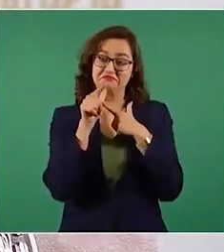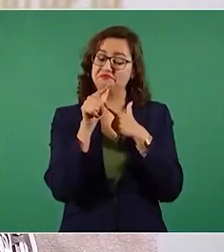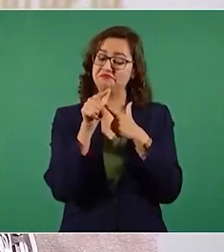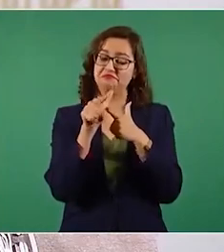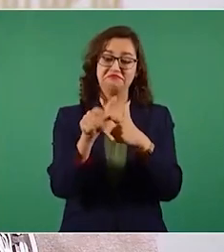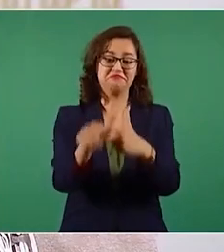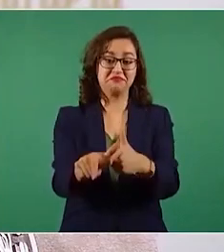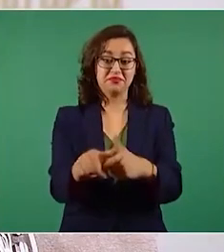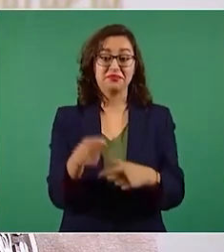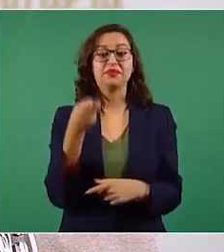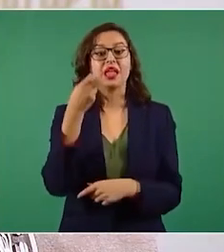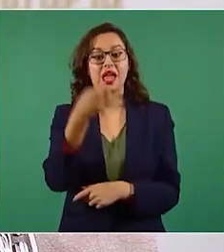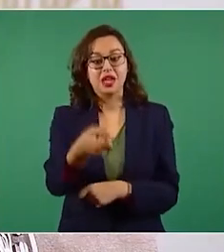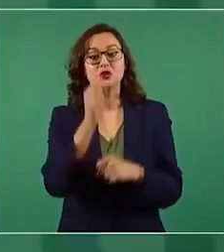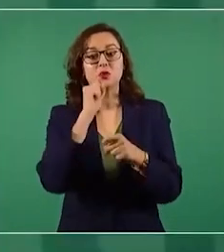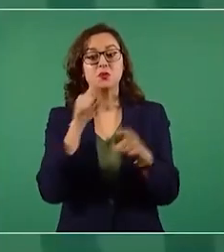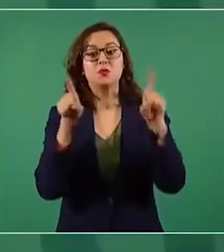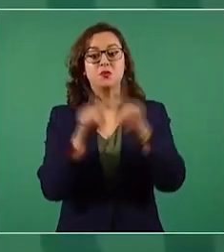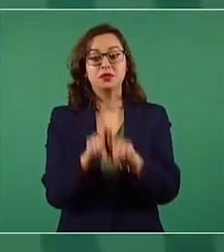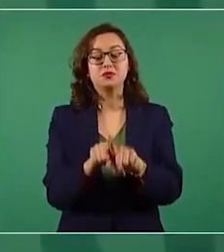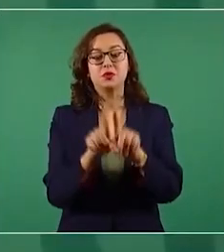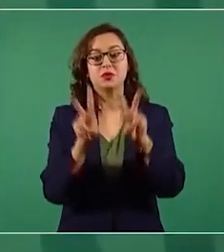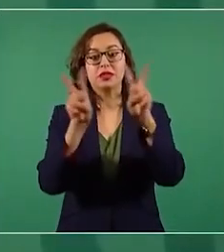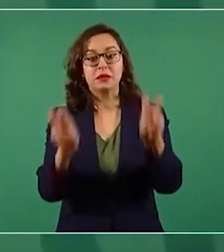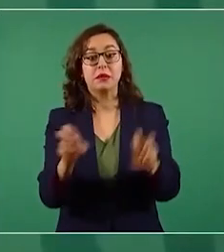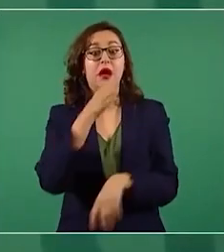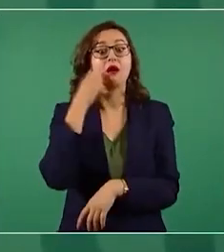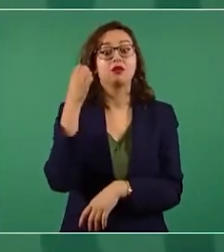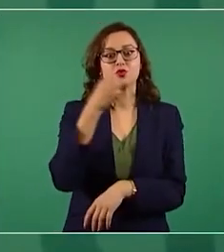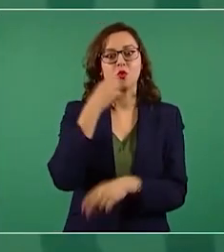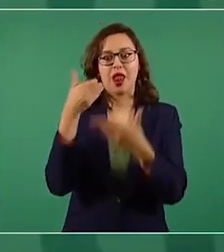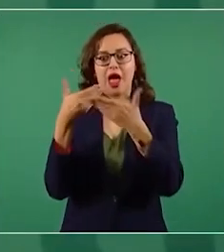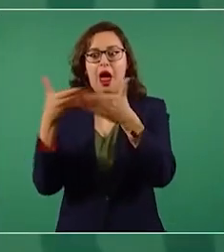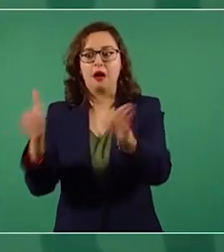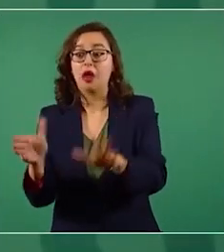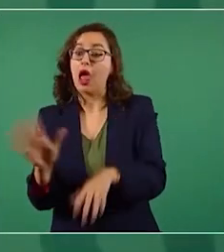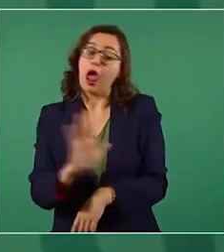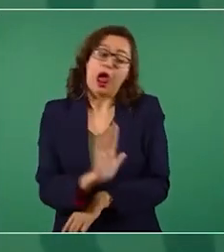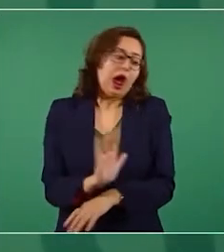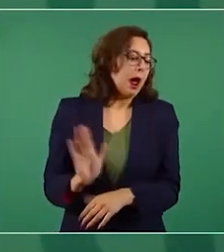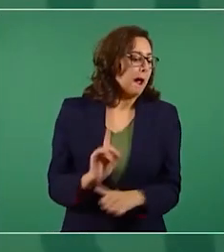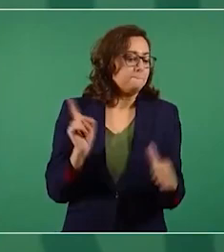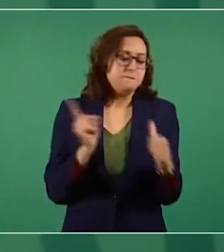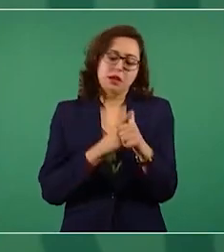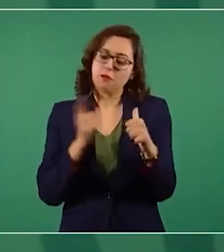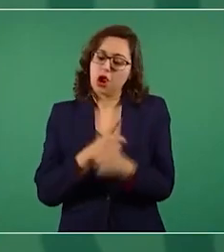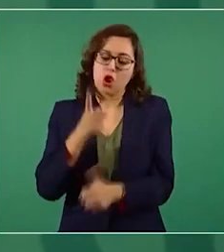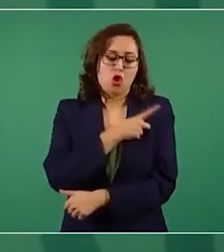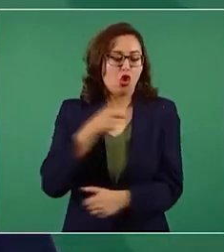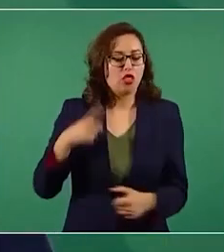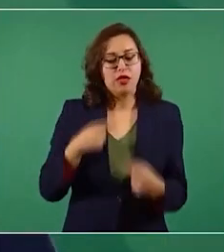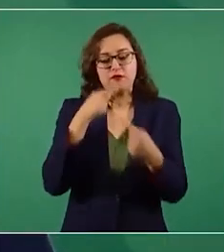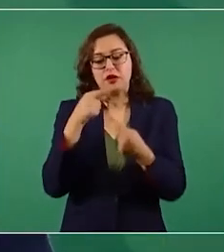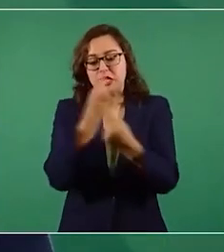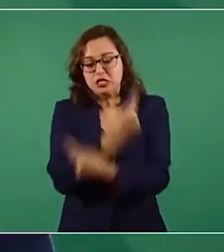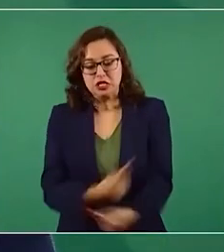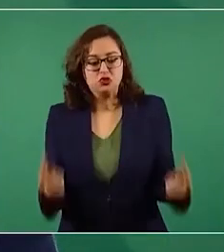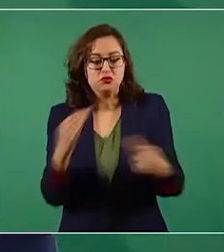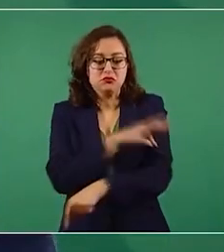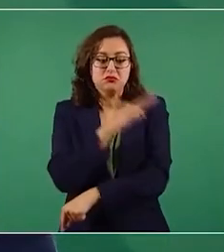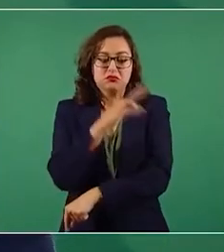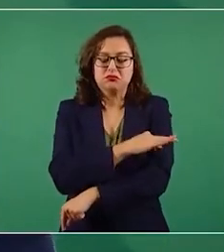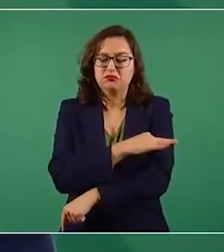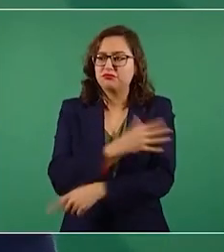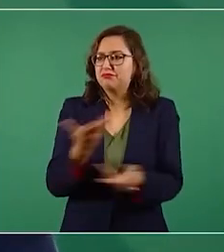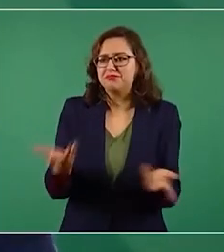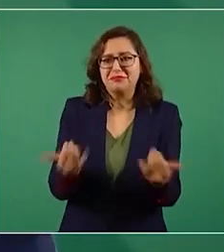querido utilizar como un argumento de que sólo si se vacuna a menores de edad se pueden abrir las escuelas. No tiene sentido esto,